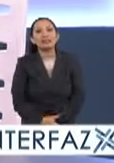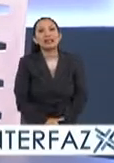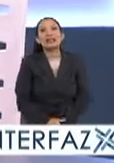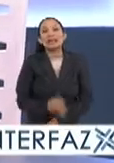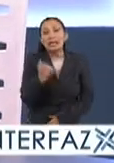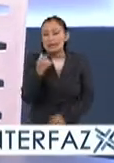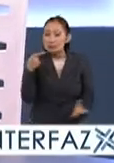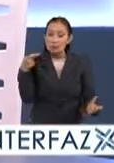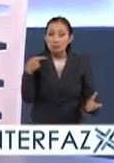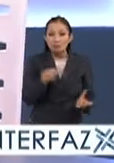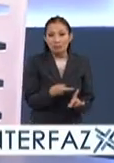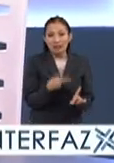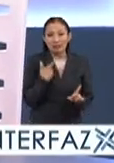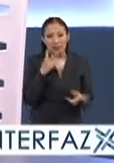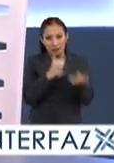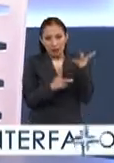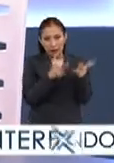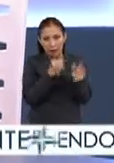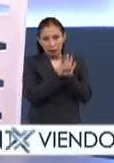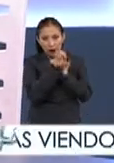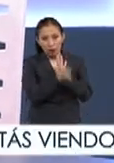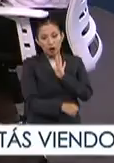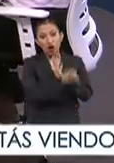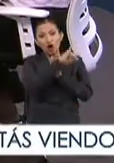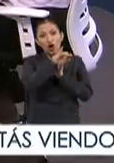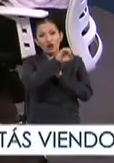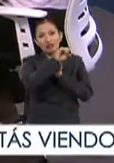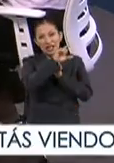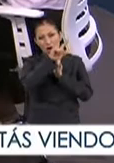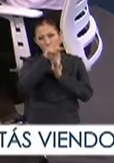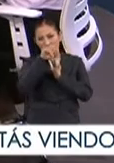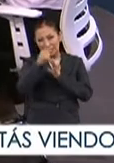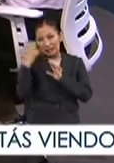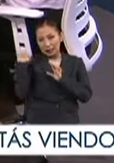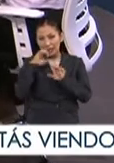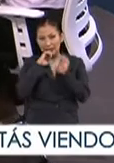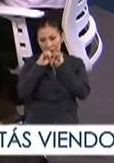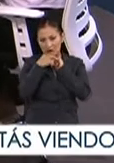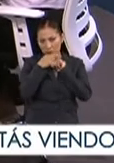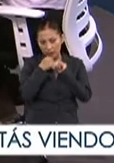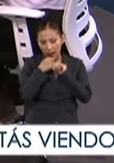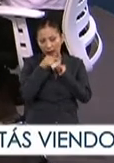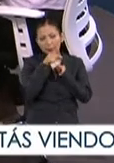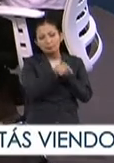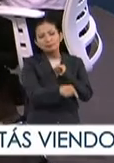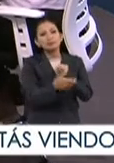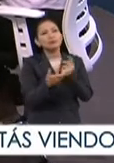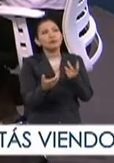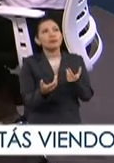el punto de la charla por ejemplo con José Luis que vimos en la entrevista era